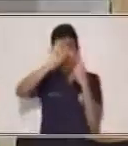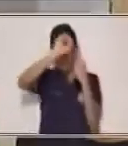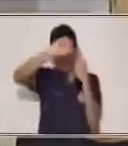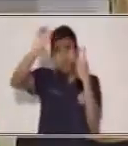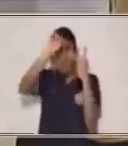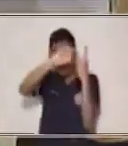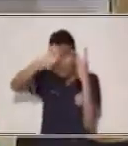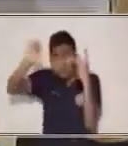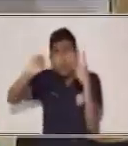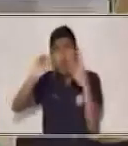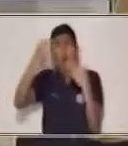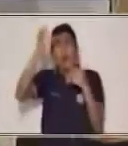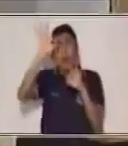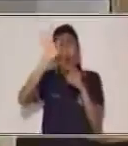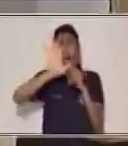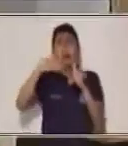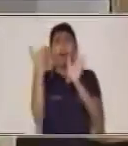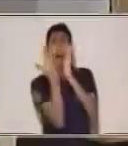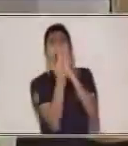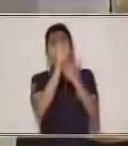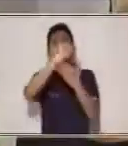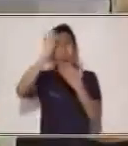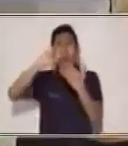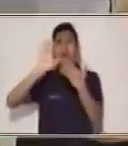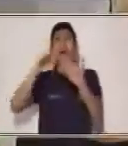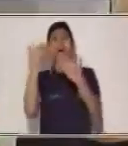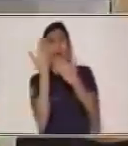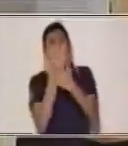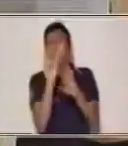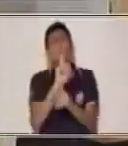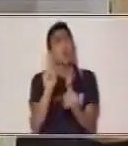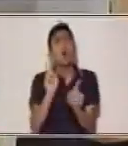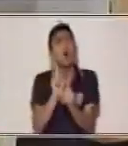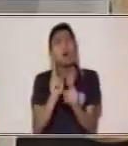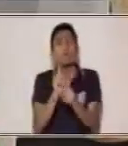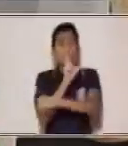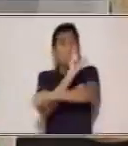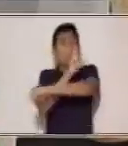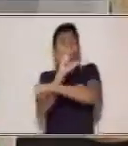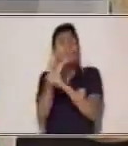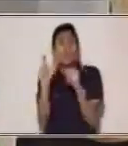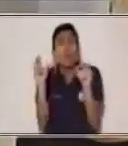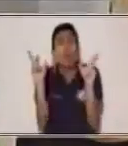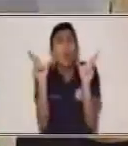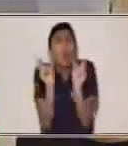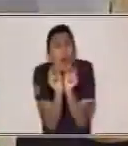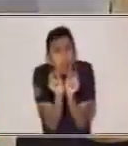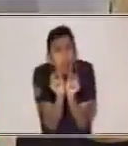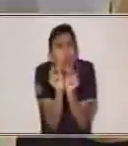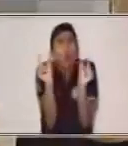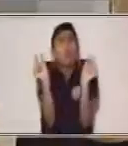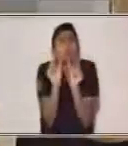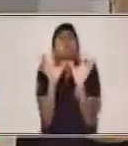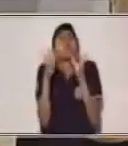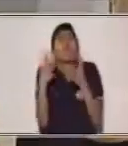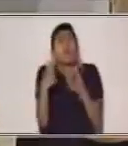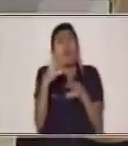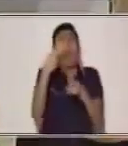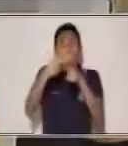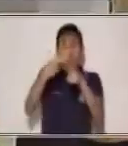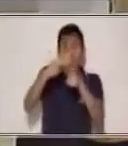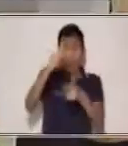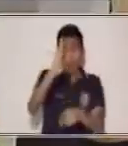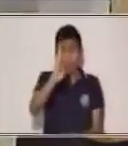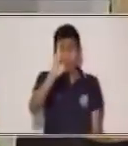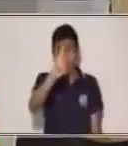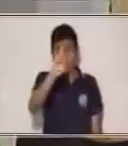características del cuento es la brevedad. ¿Por qué la brevedad? Porque el lector